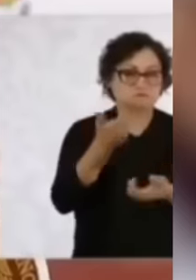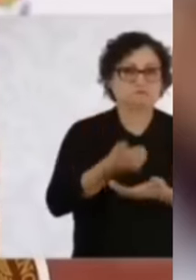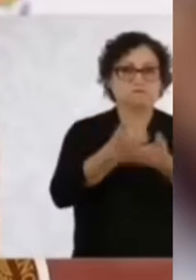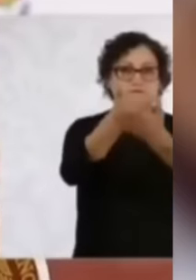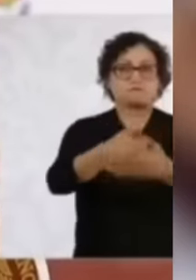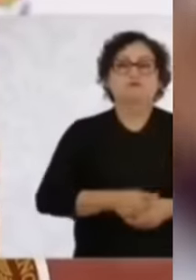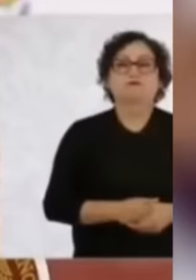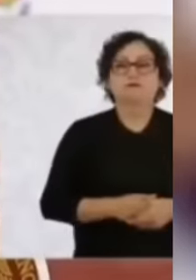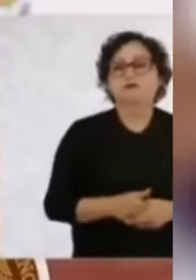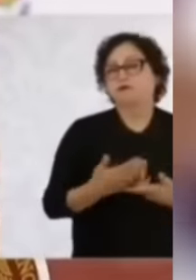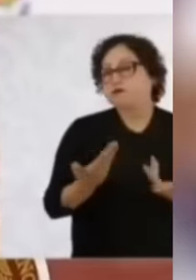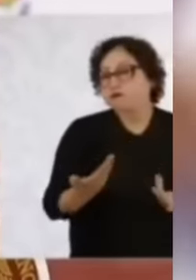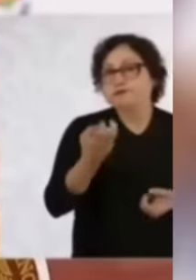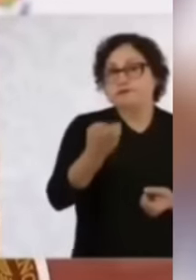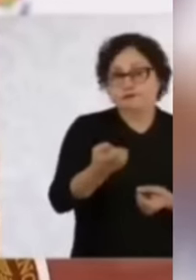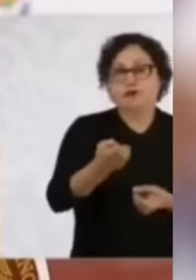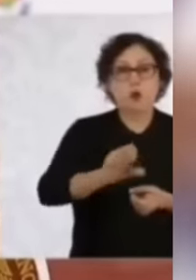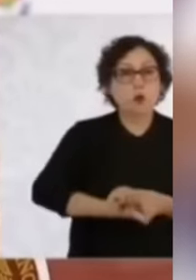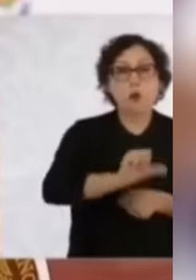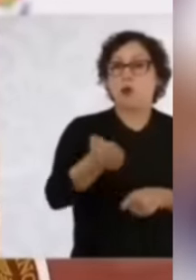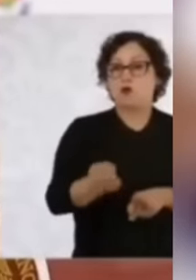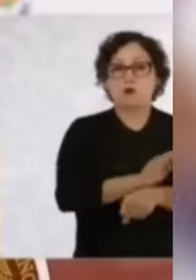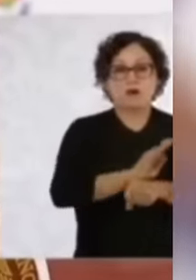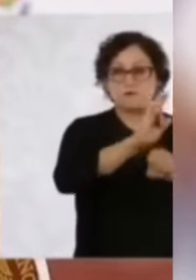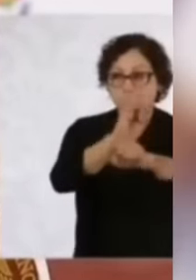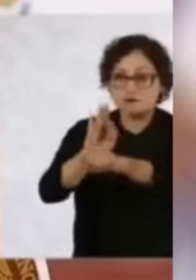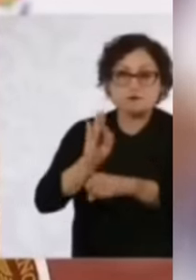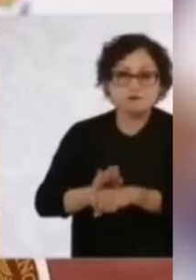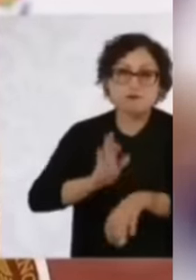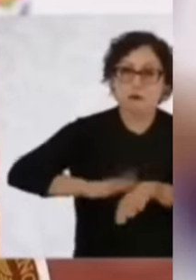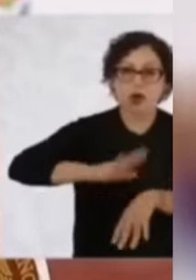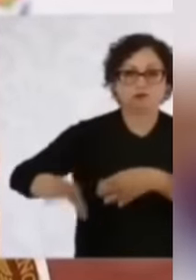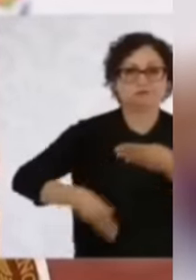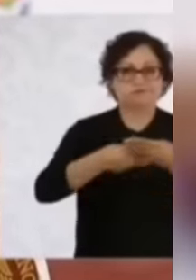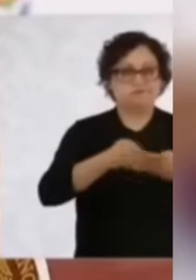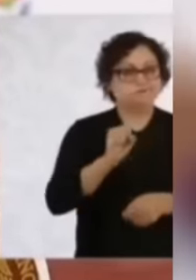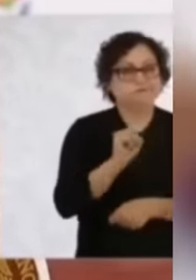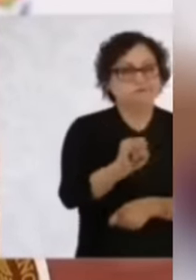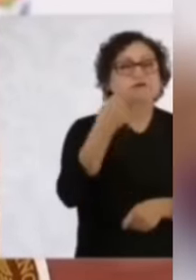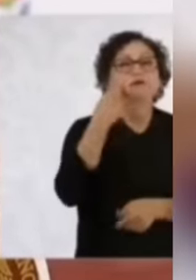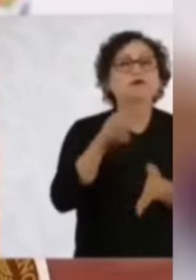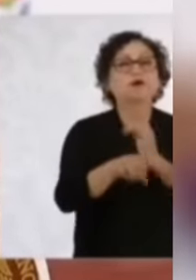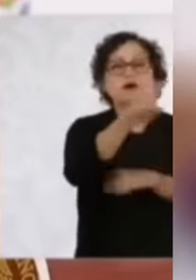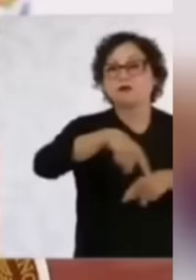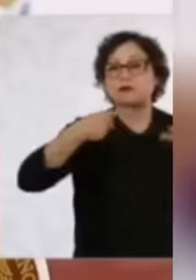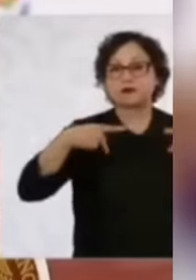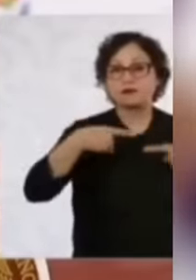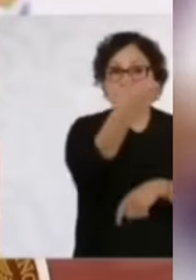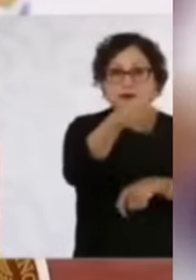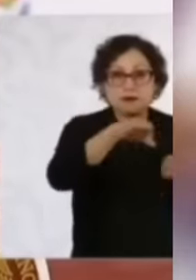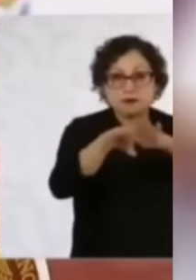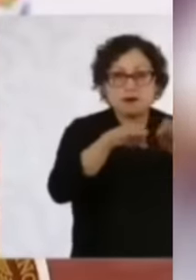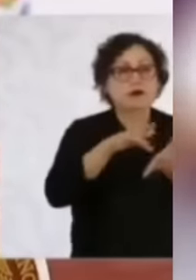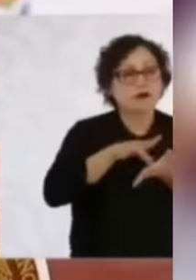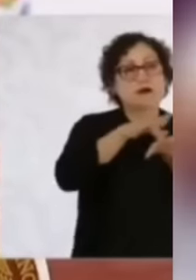¿Qué beneficios adicionales estamos planteando? Pues no sólo el apoyo al productor, sino que queremos que los